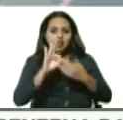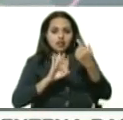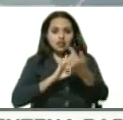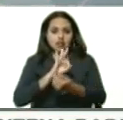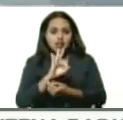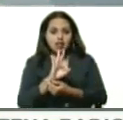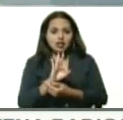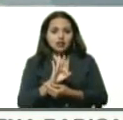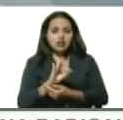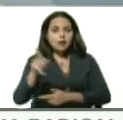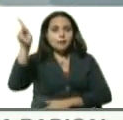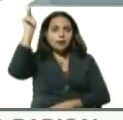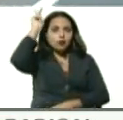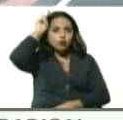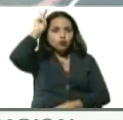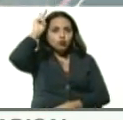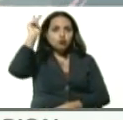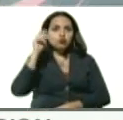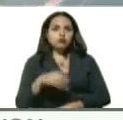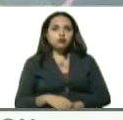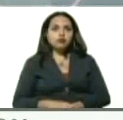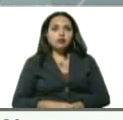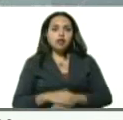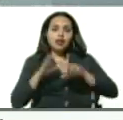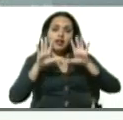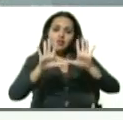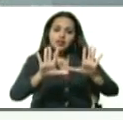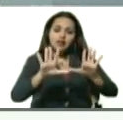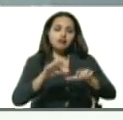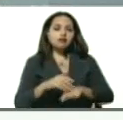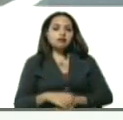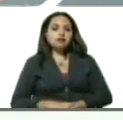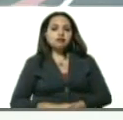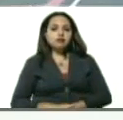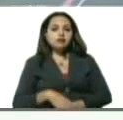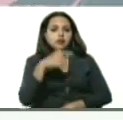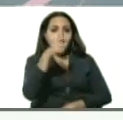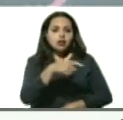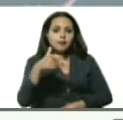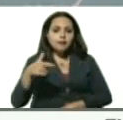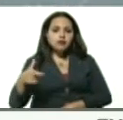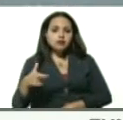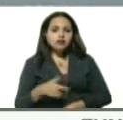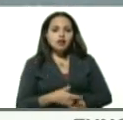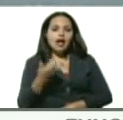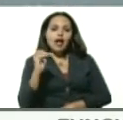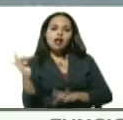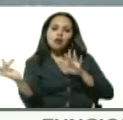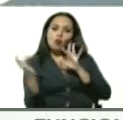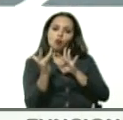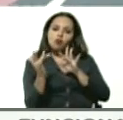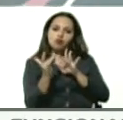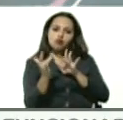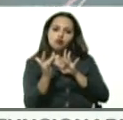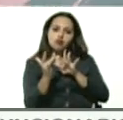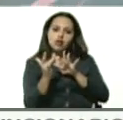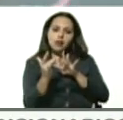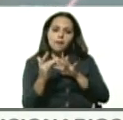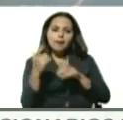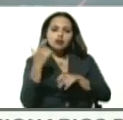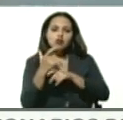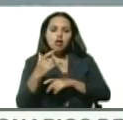son casos de Perú y 10 casos son personas que tuvieron contacto con viajeros